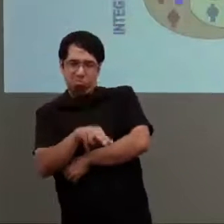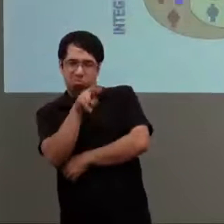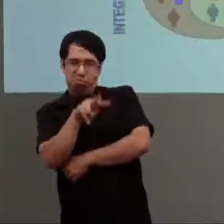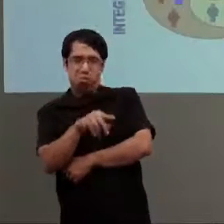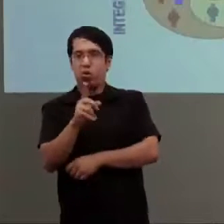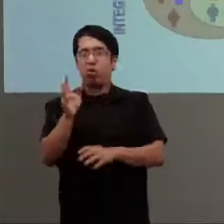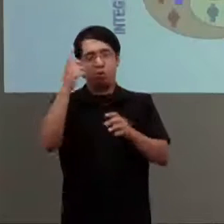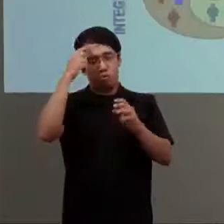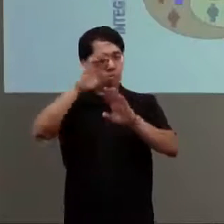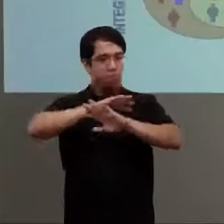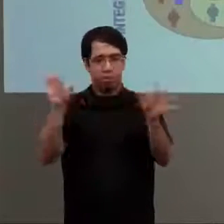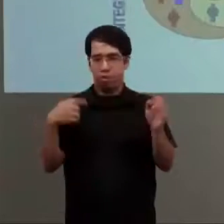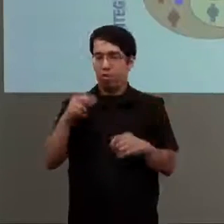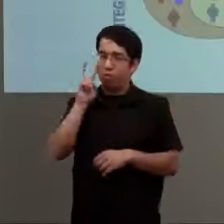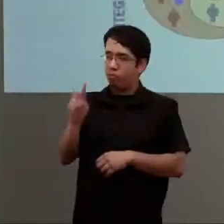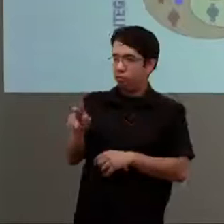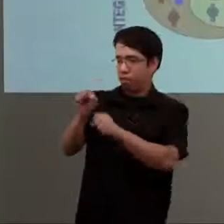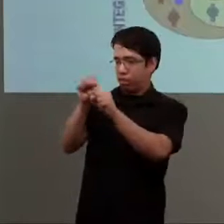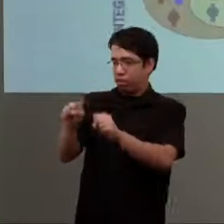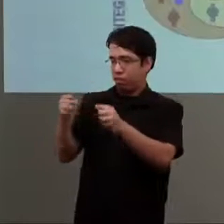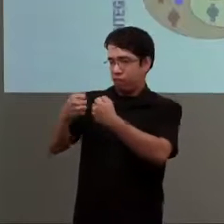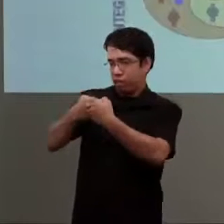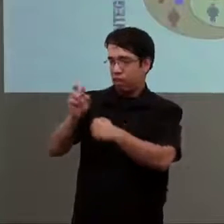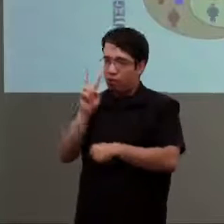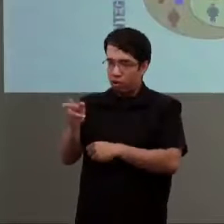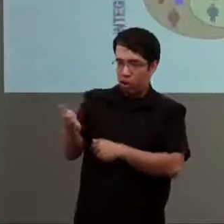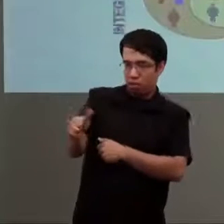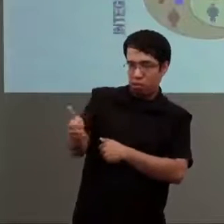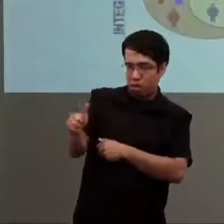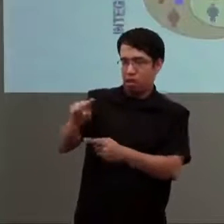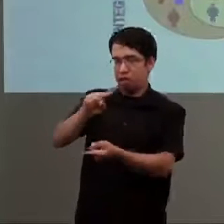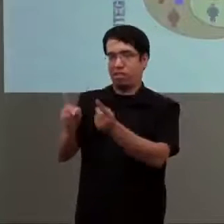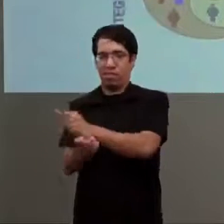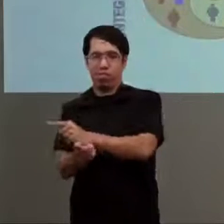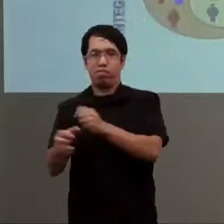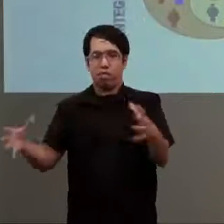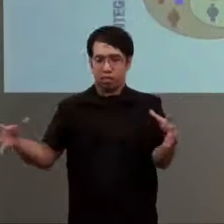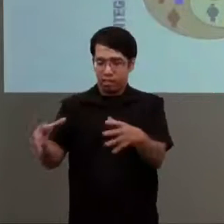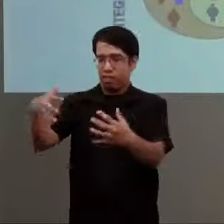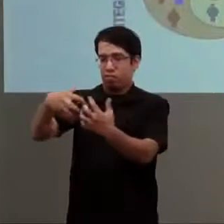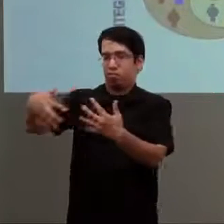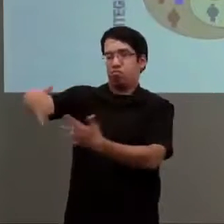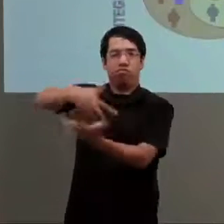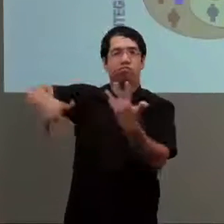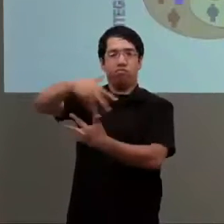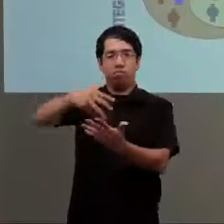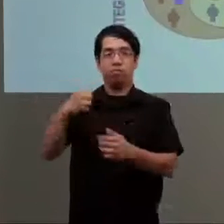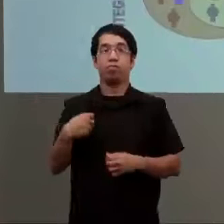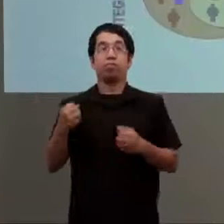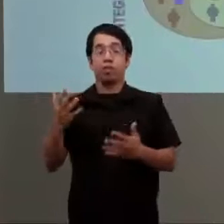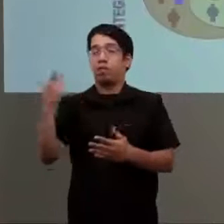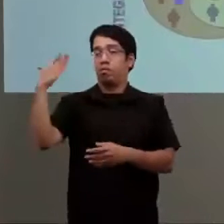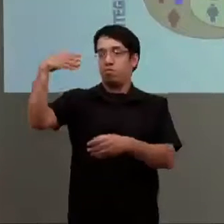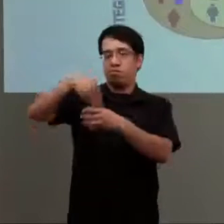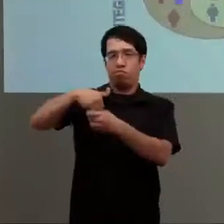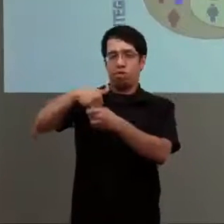su condición, sino que se mira al sistema. Y bueno, este es el enfoque de la política pública, porque la política pública tiene que